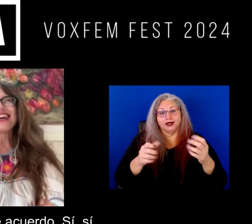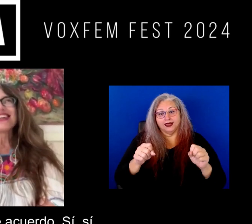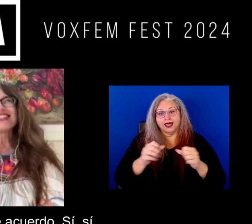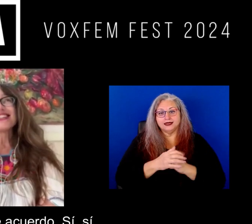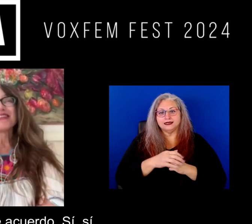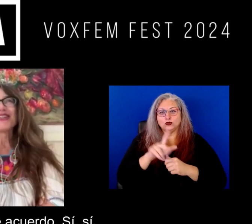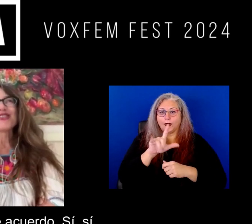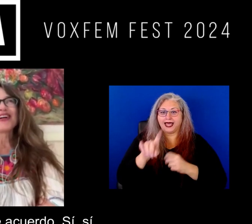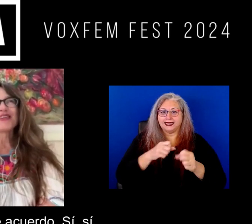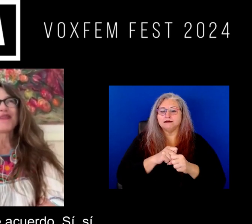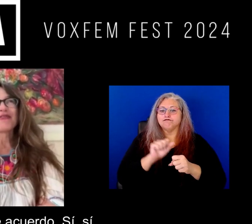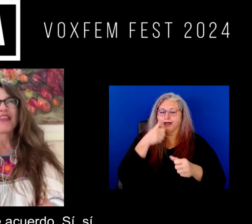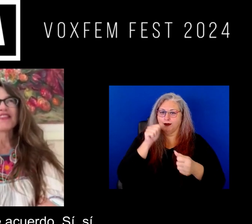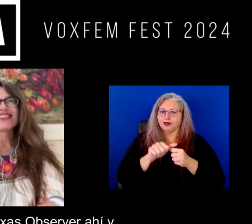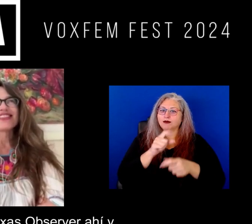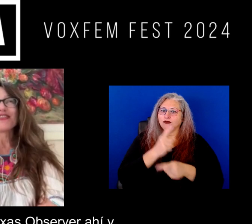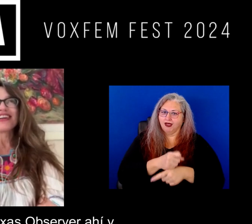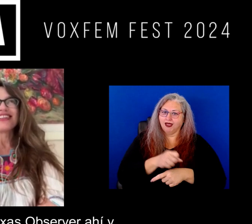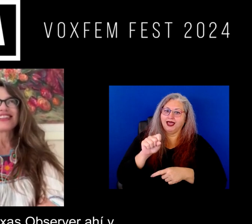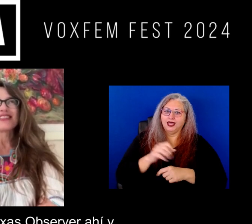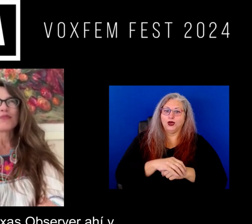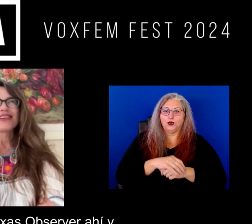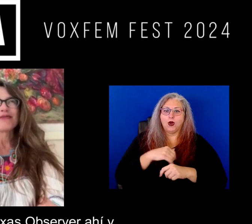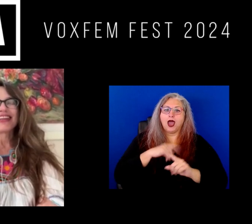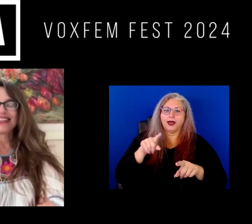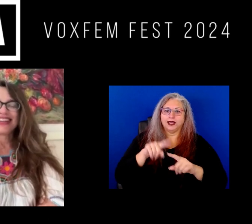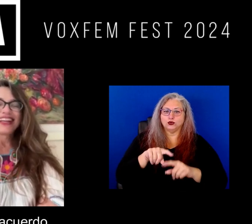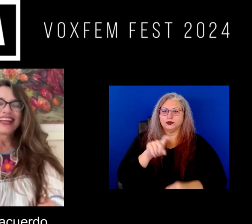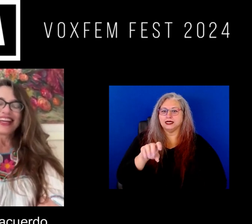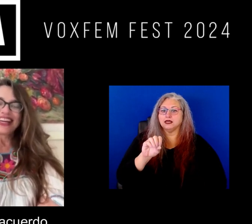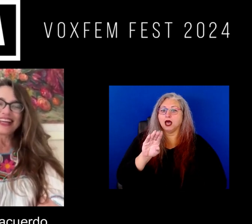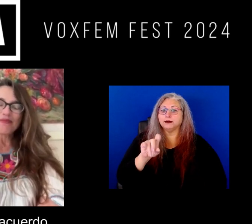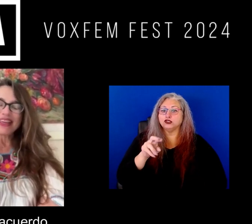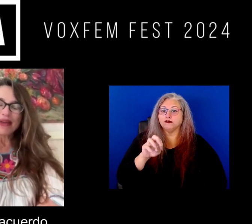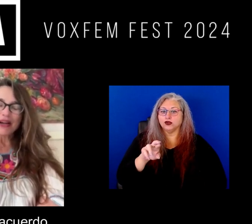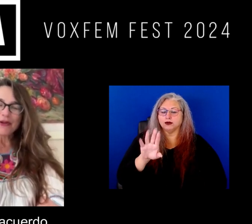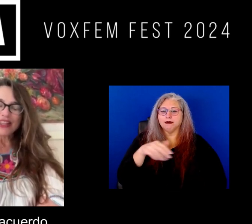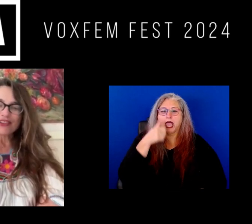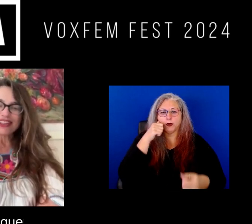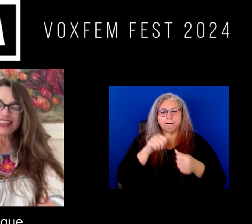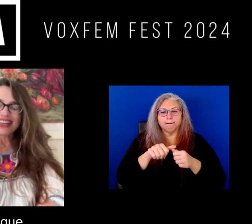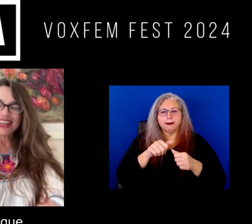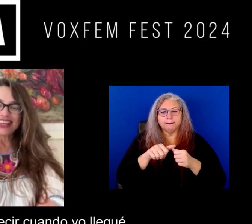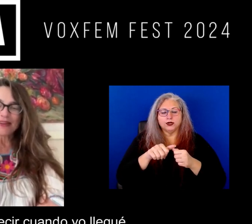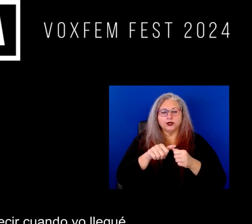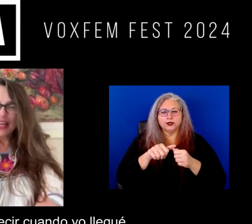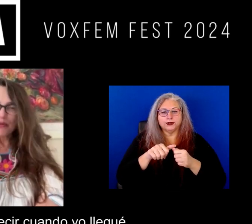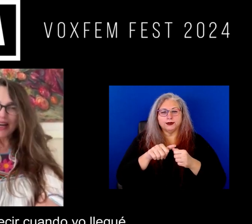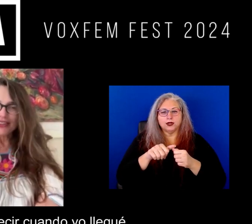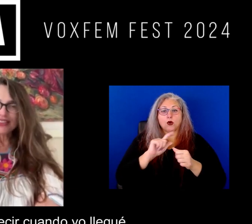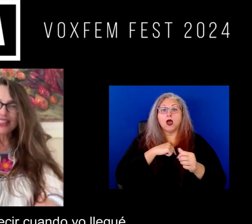Pues... Sí, sí, 28 años, me acuerdo. Sí, sí, yo llegué al Texas Observer ahí. Y me acuerdo que